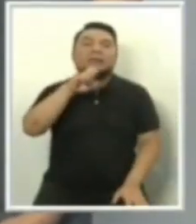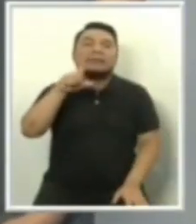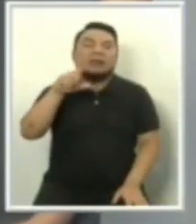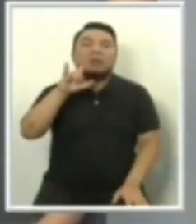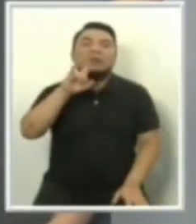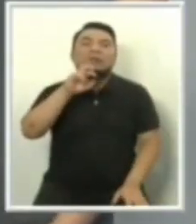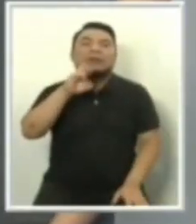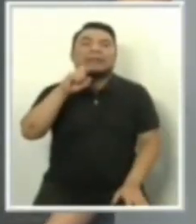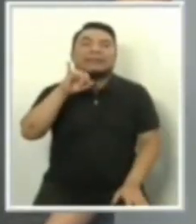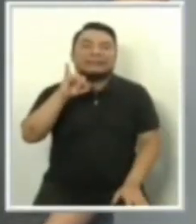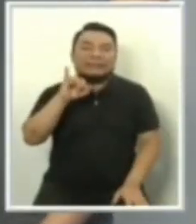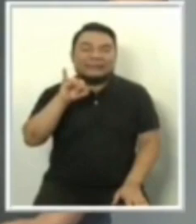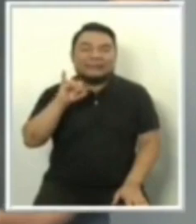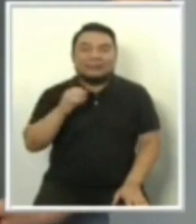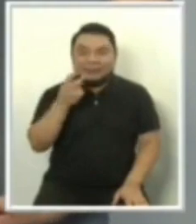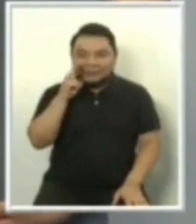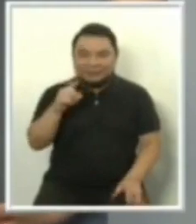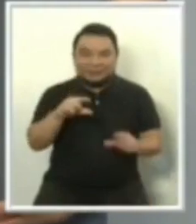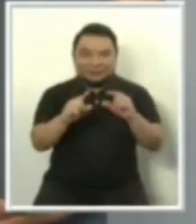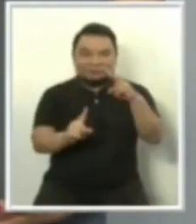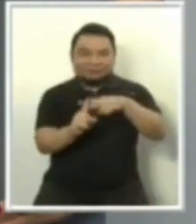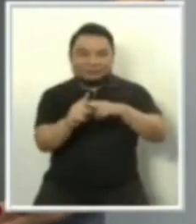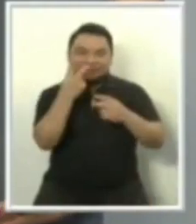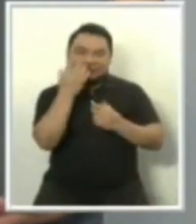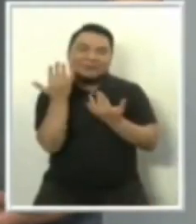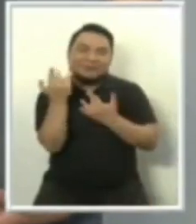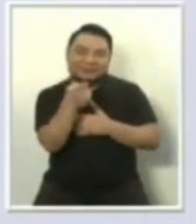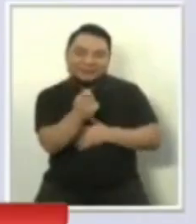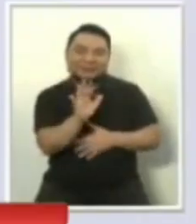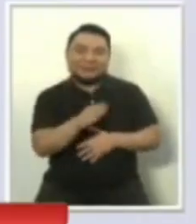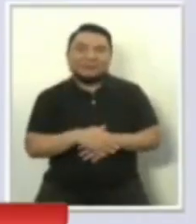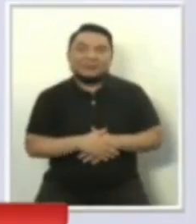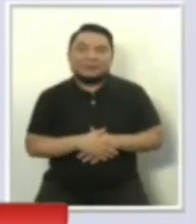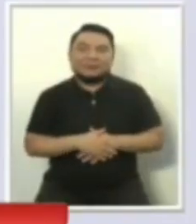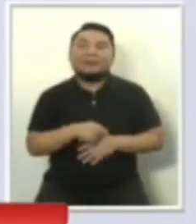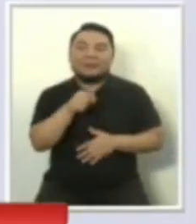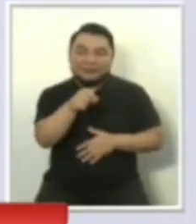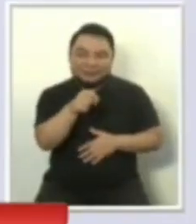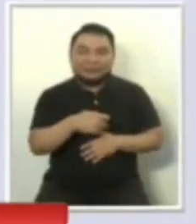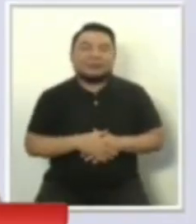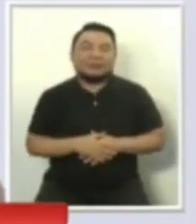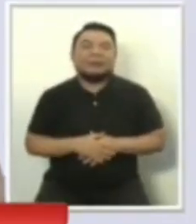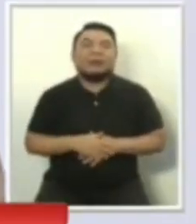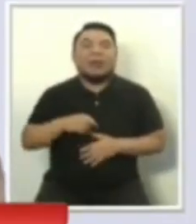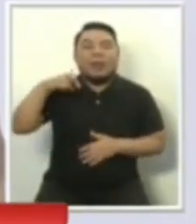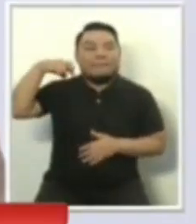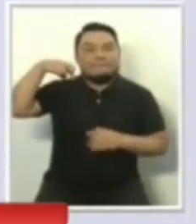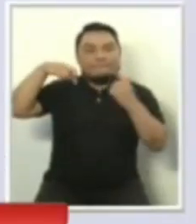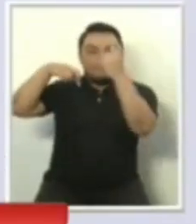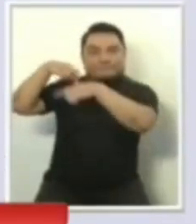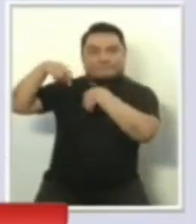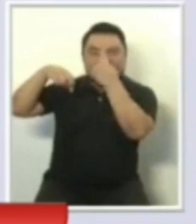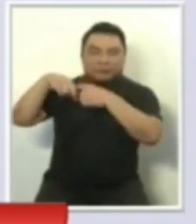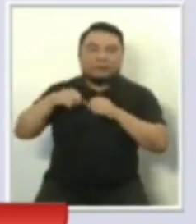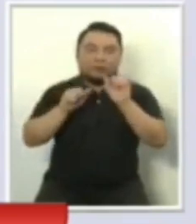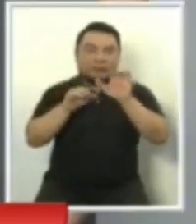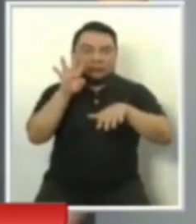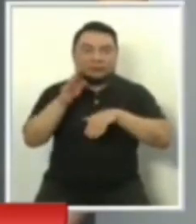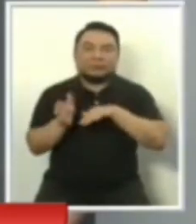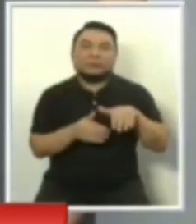¿verdad? Vamos a esperar la aparición en pantalla, continuamos, es catorce, ahí está Daniel Urresti, Podemos Perú.